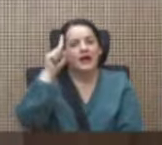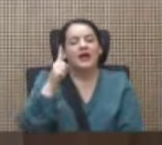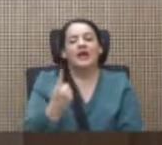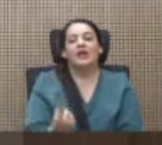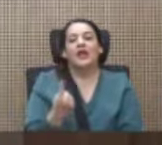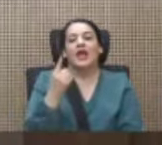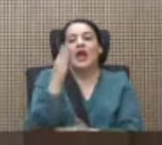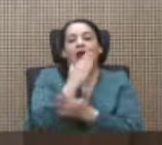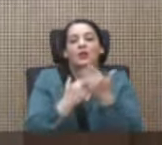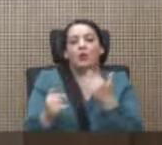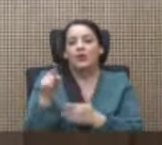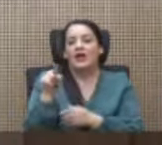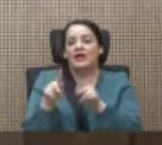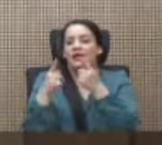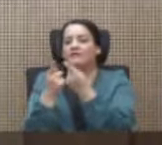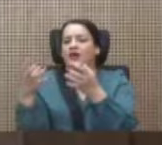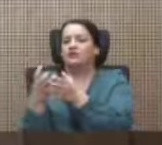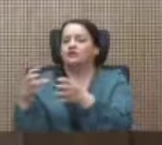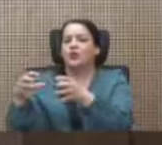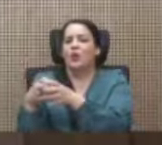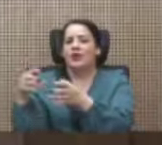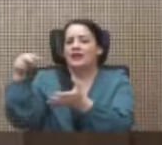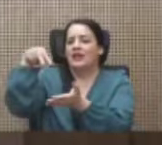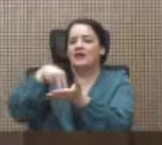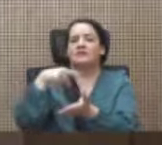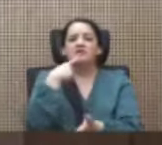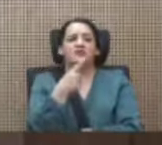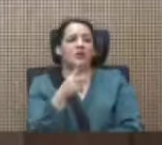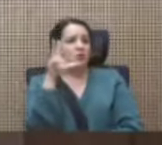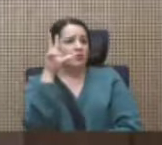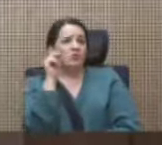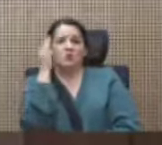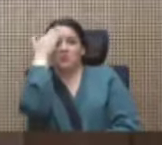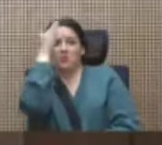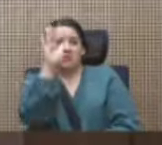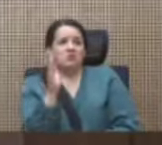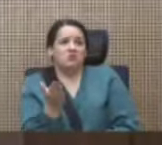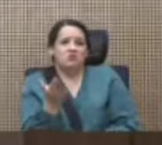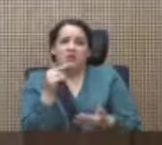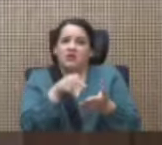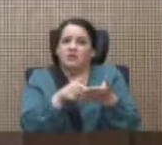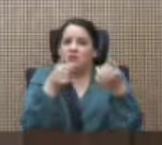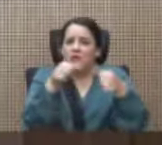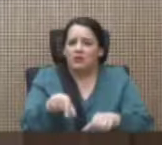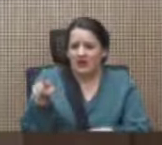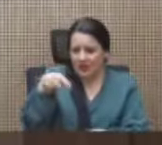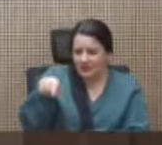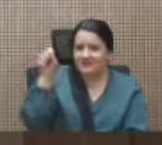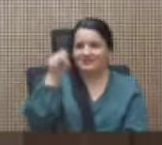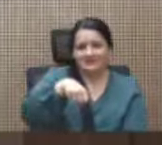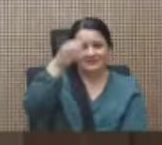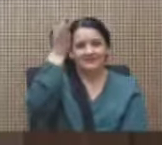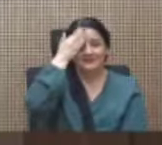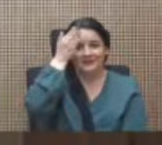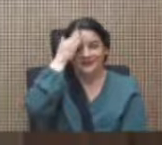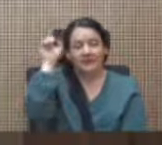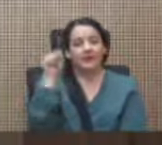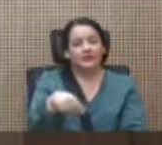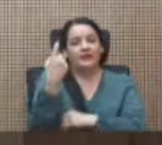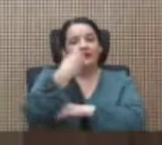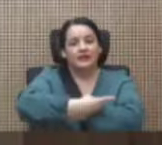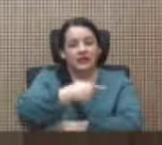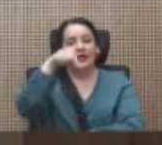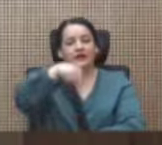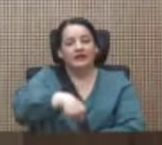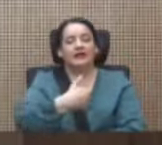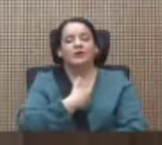las fracciones se levante a decir que no conocen de esos acuerdos cuando sí lo conocían. Ese día aquí hubo